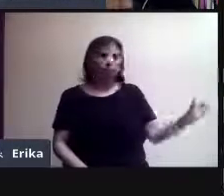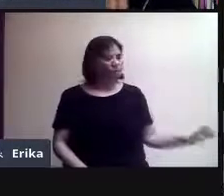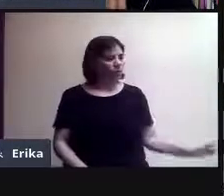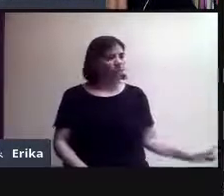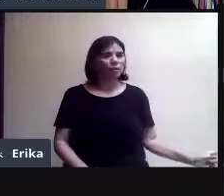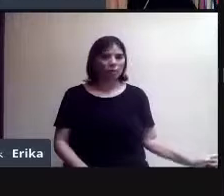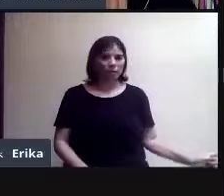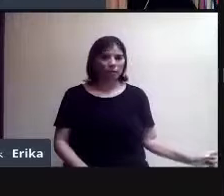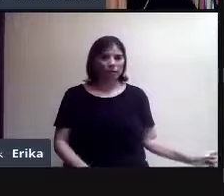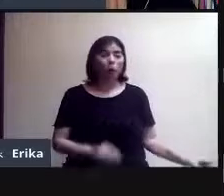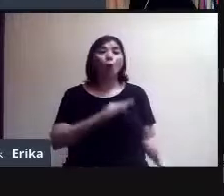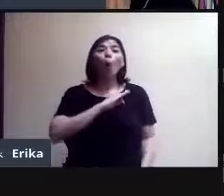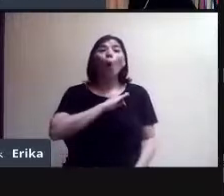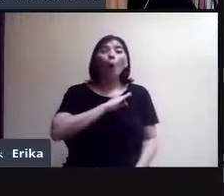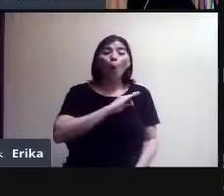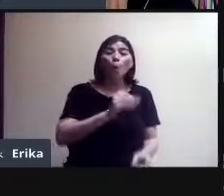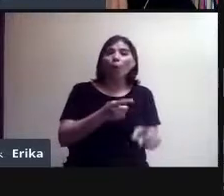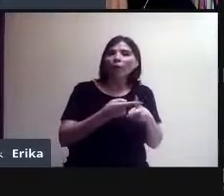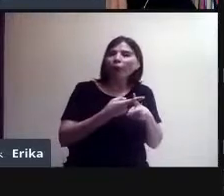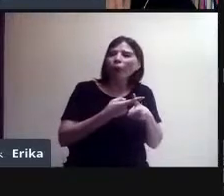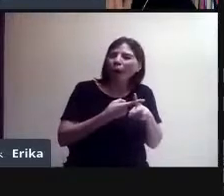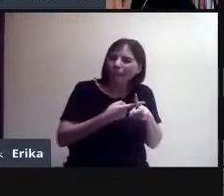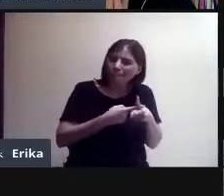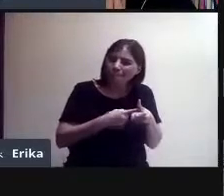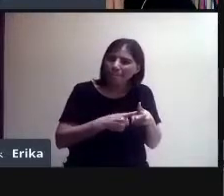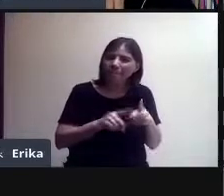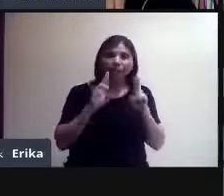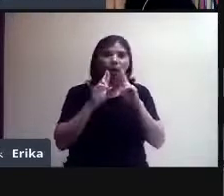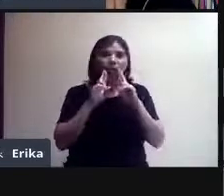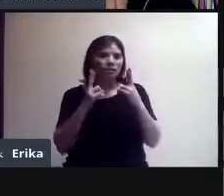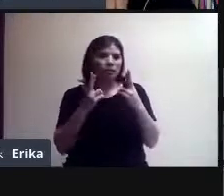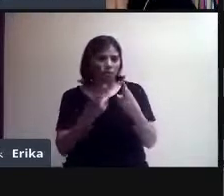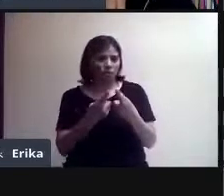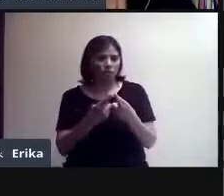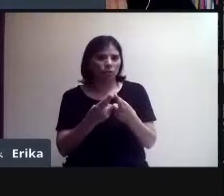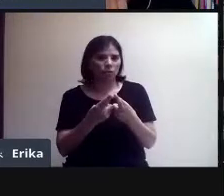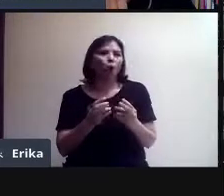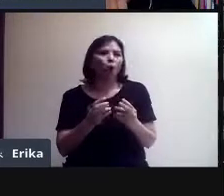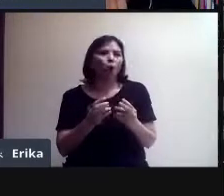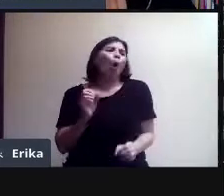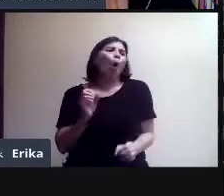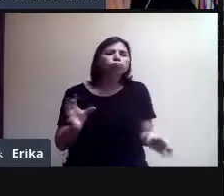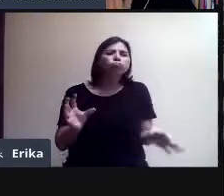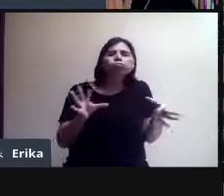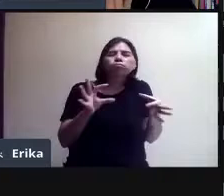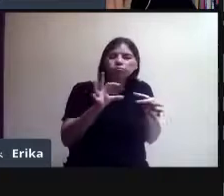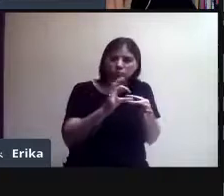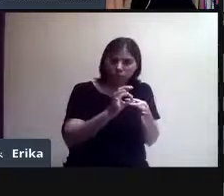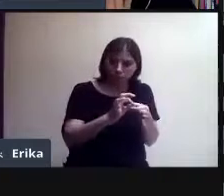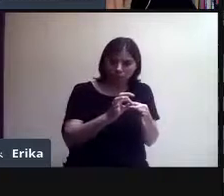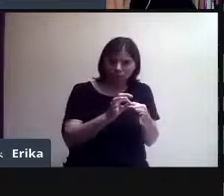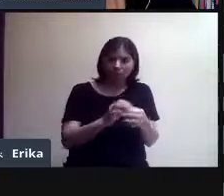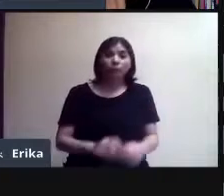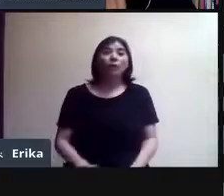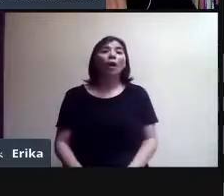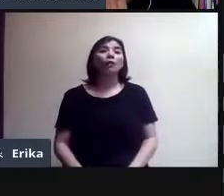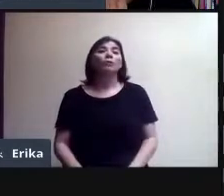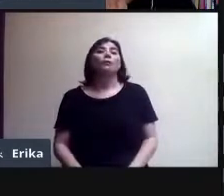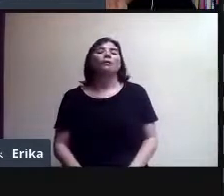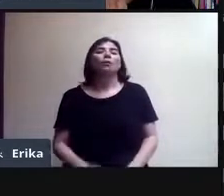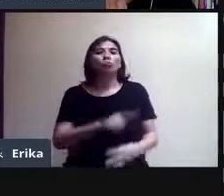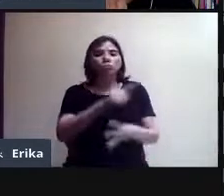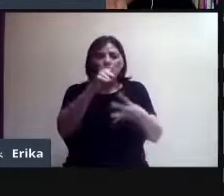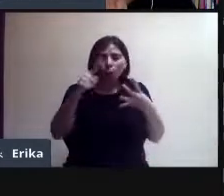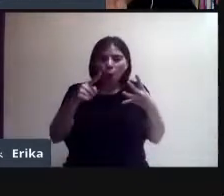puedo iniciar la reunión o unirme a la reunión, que es lo que les comentaba hace rato. Y la otra opción, que es la que a me